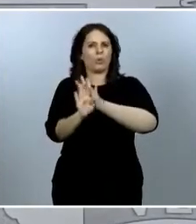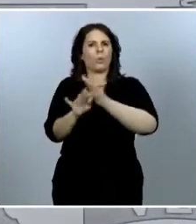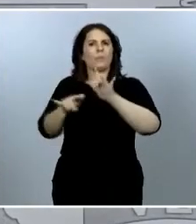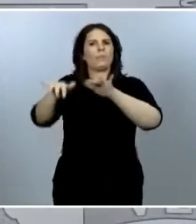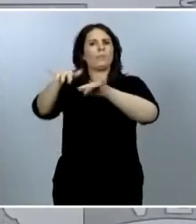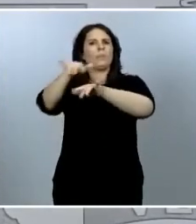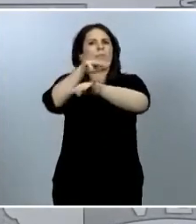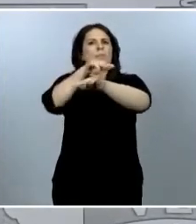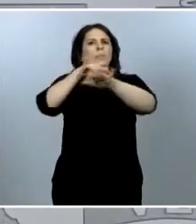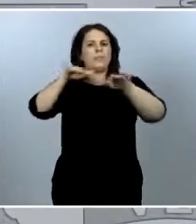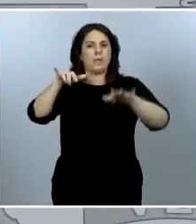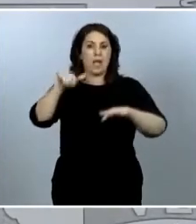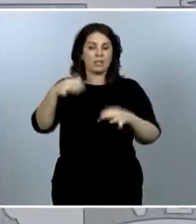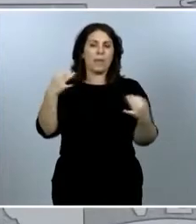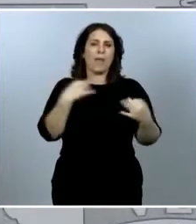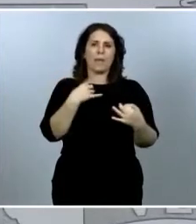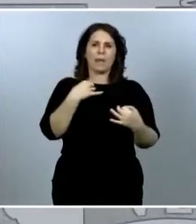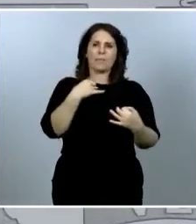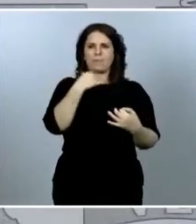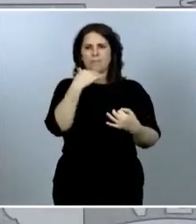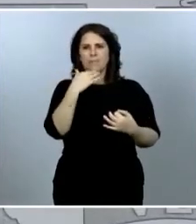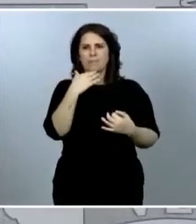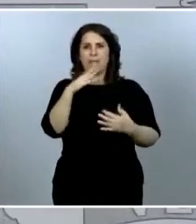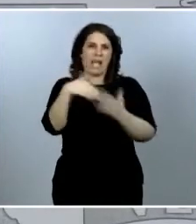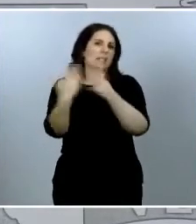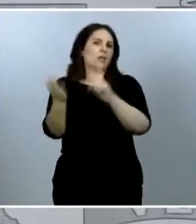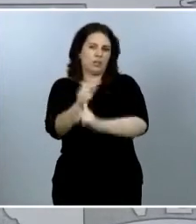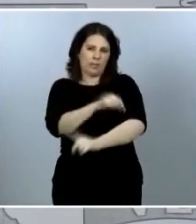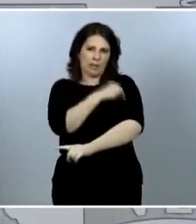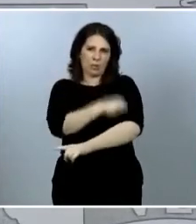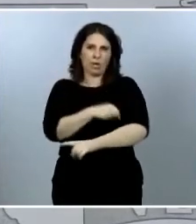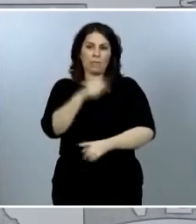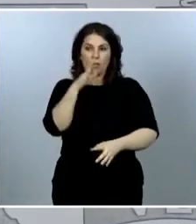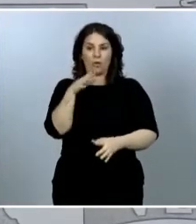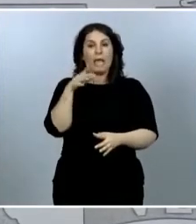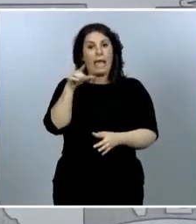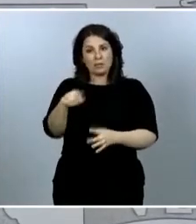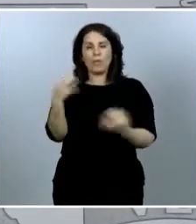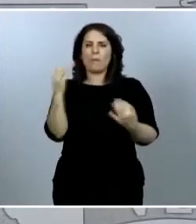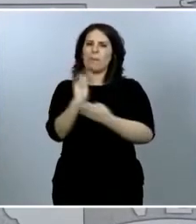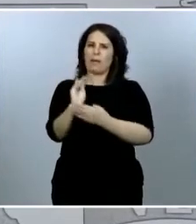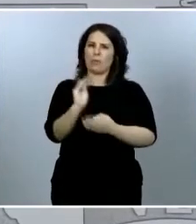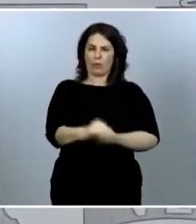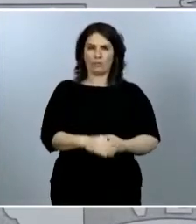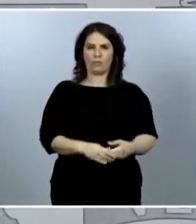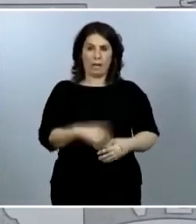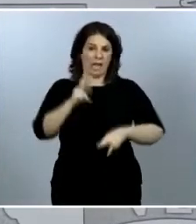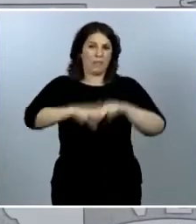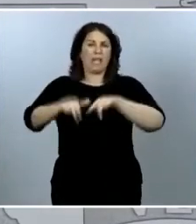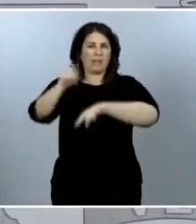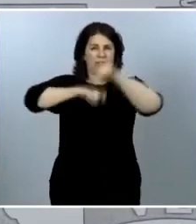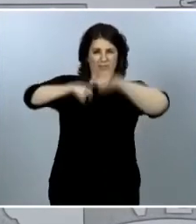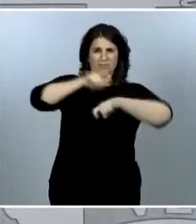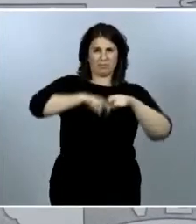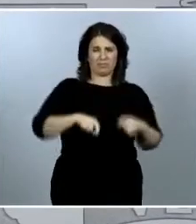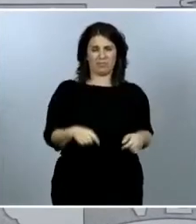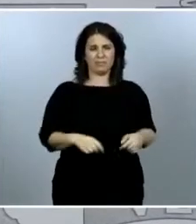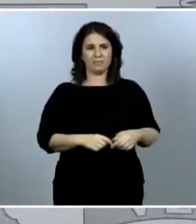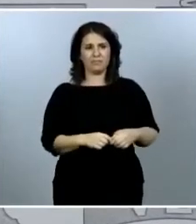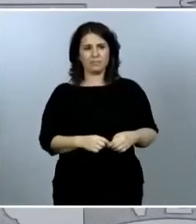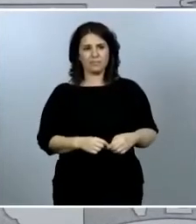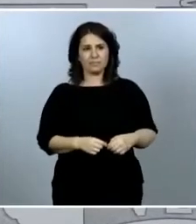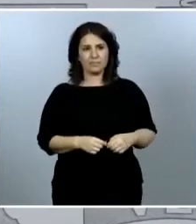obliga a tomar precauciones para evitar esta vuelta atrás. Lo que hemos vivido parece una pesadilla,